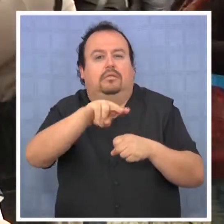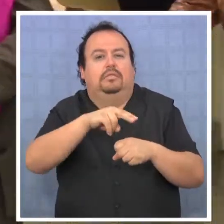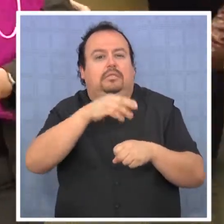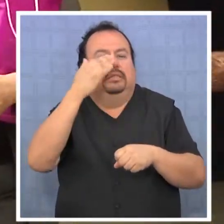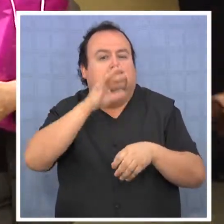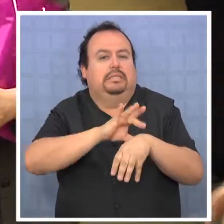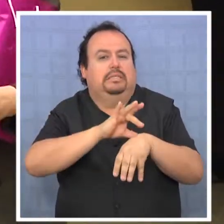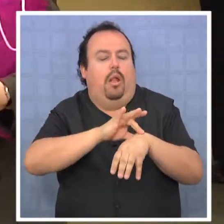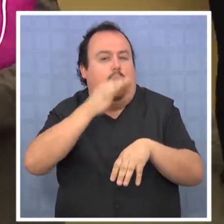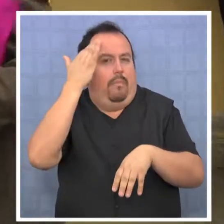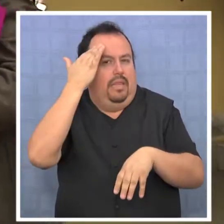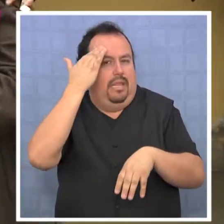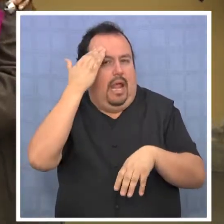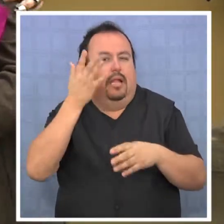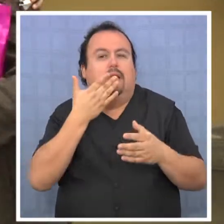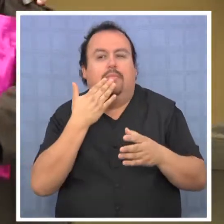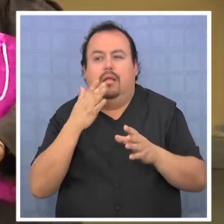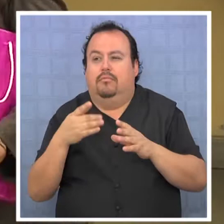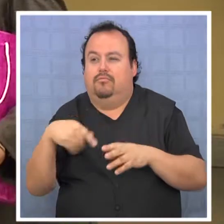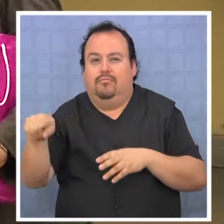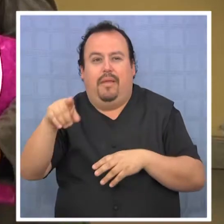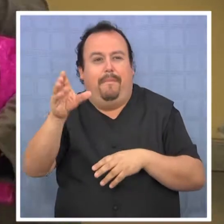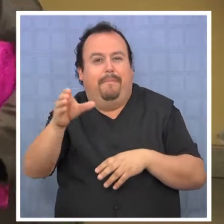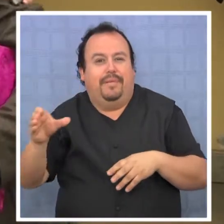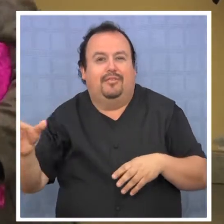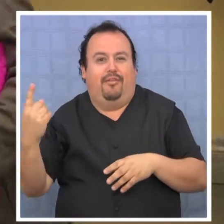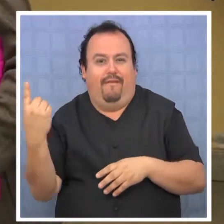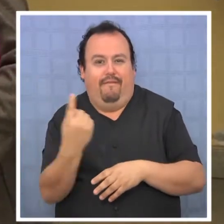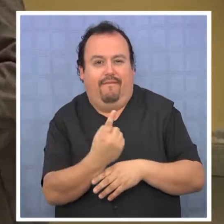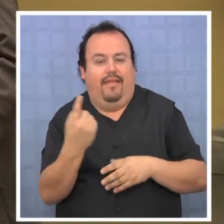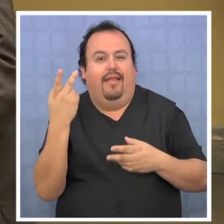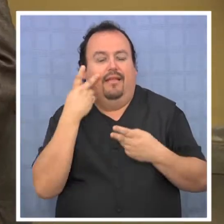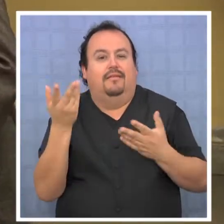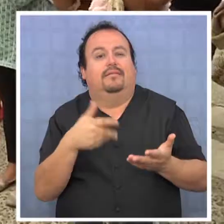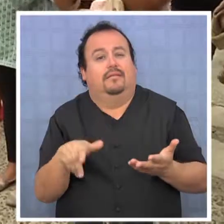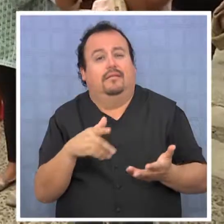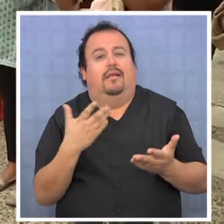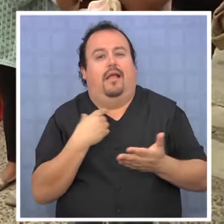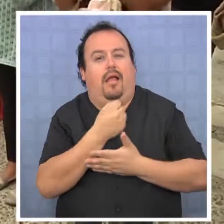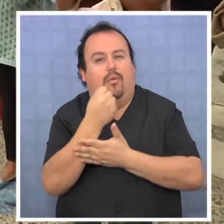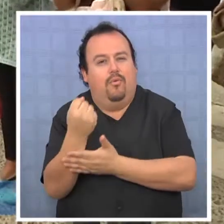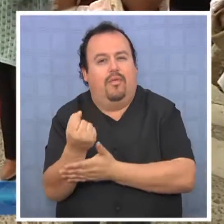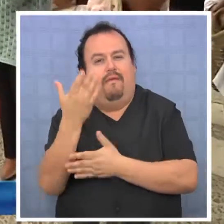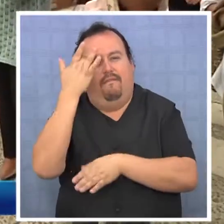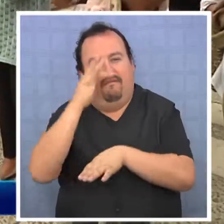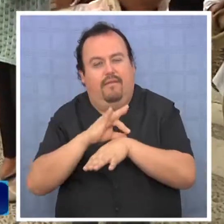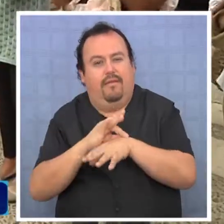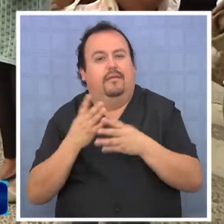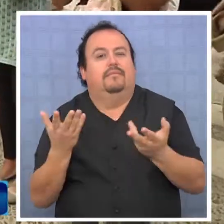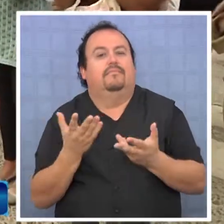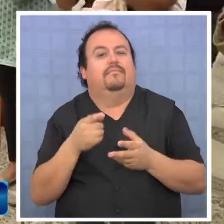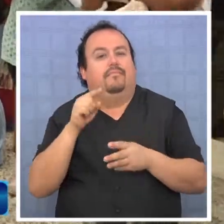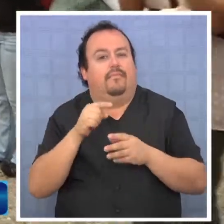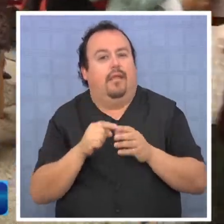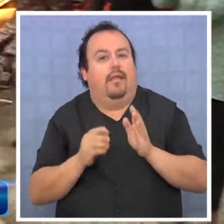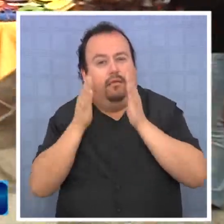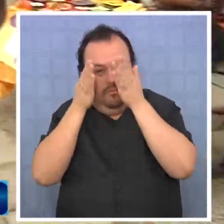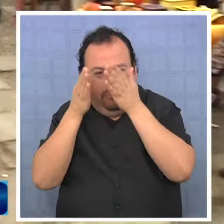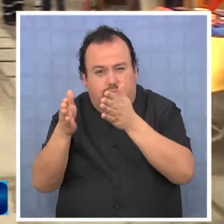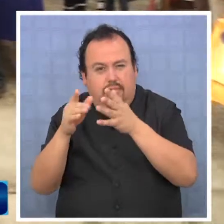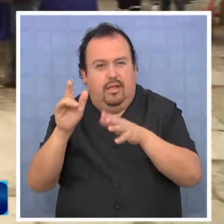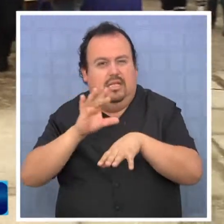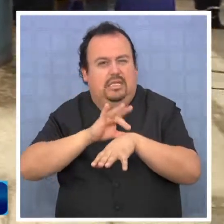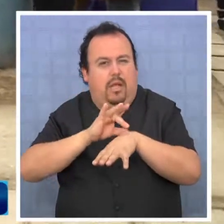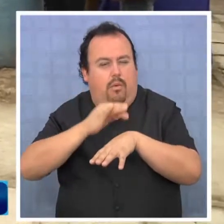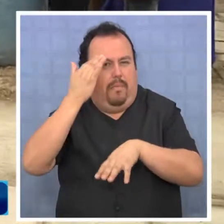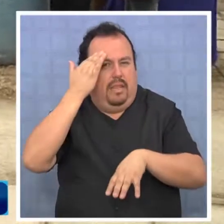con los distintos dispositivos de la red y con las personas que acceden a nuestra red. A su vez, se indicó que el Servicio de Asistencia en